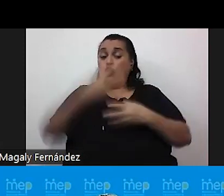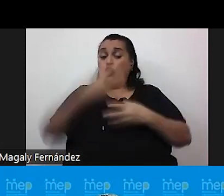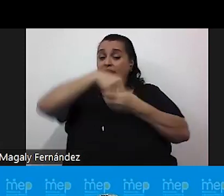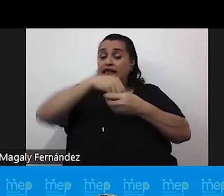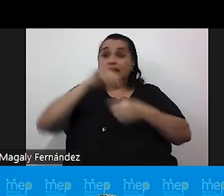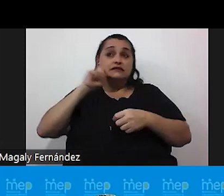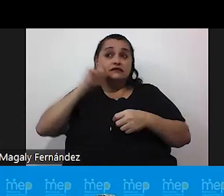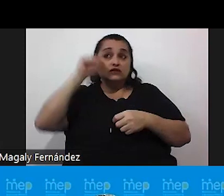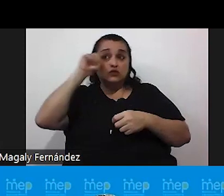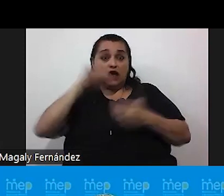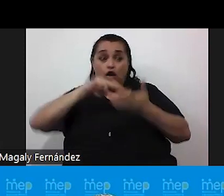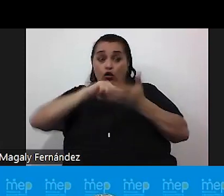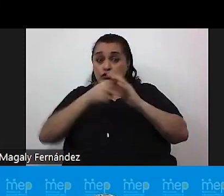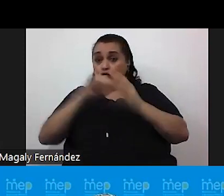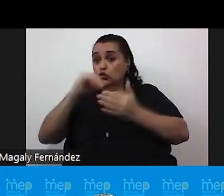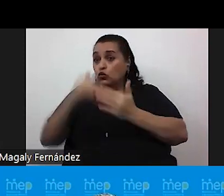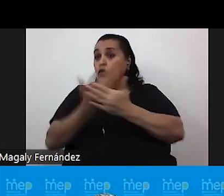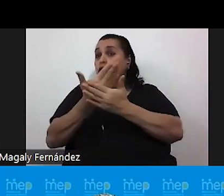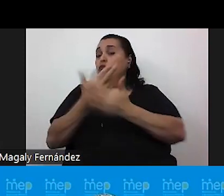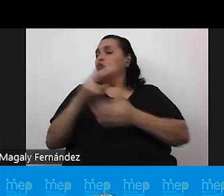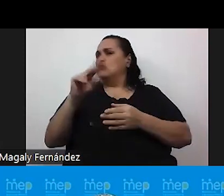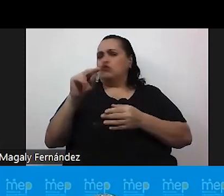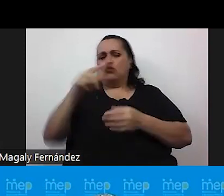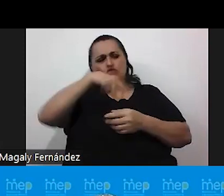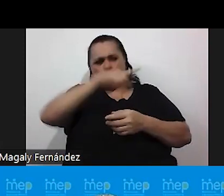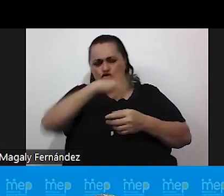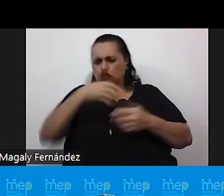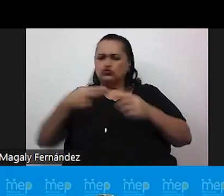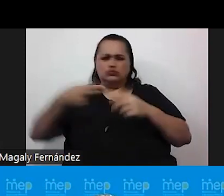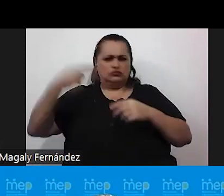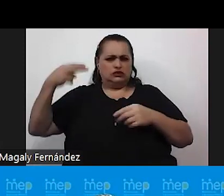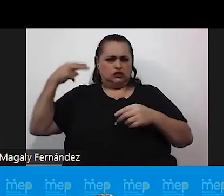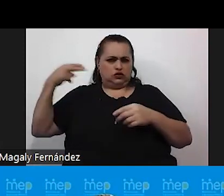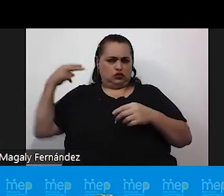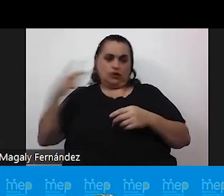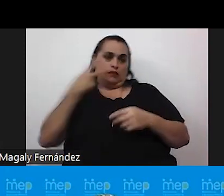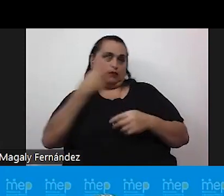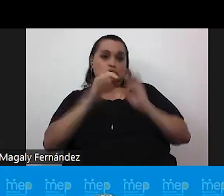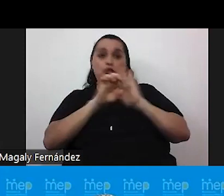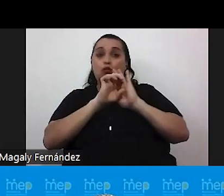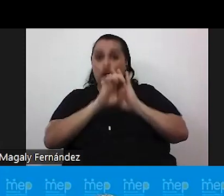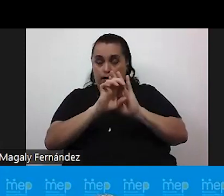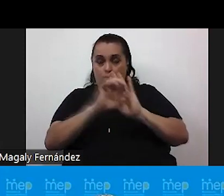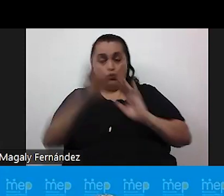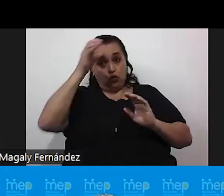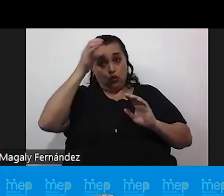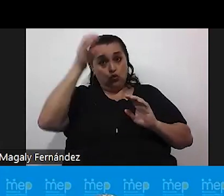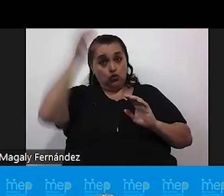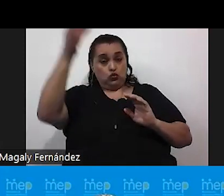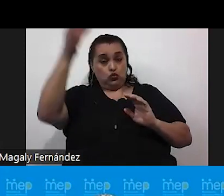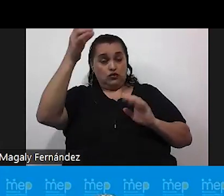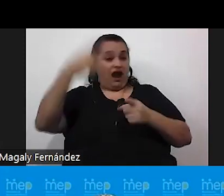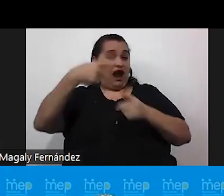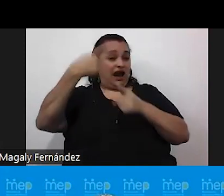un concepto nuevo sino que ha estado con nosotros en los registros históricos. Por ejemplo en la cultura greco-romana